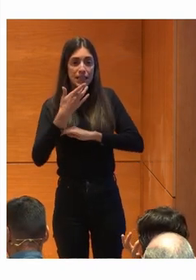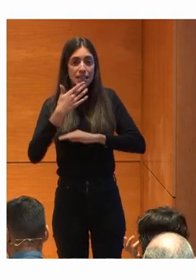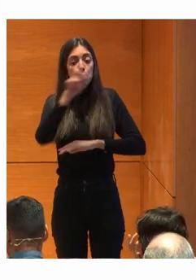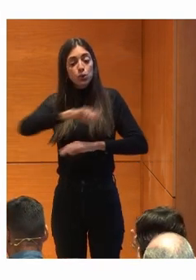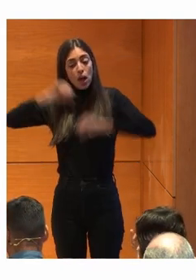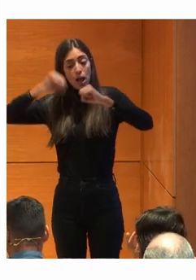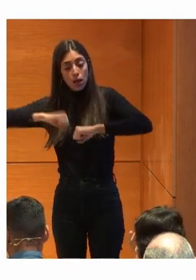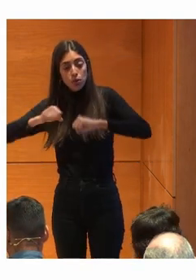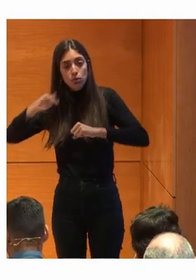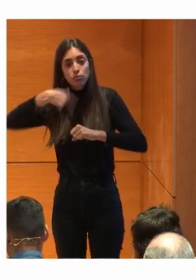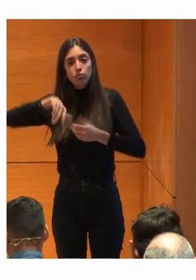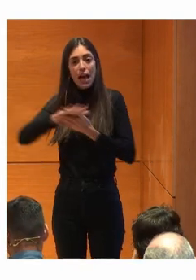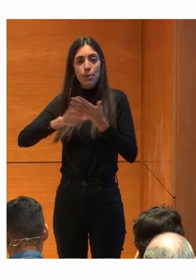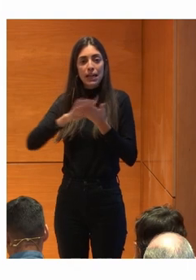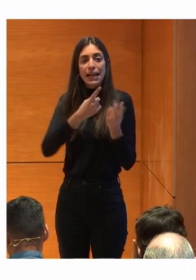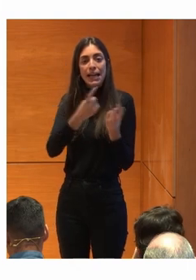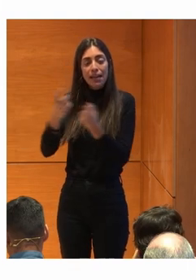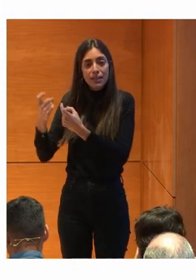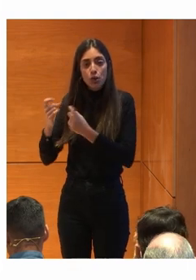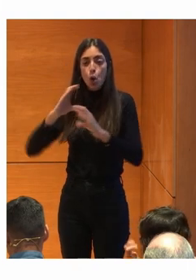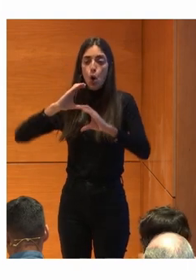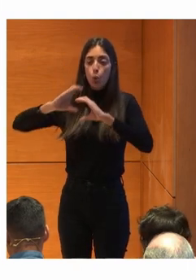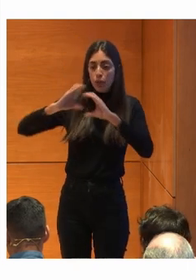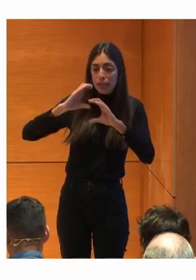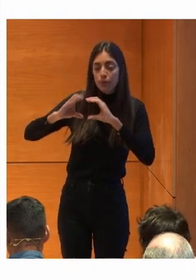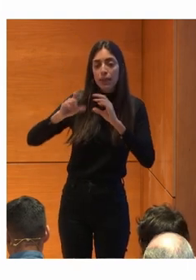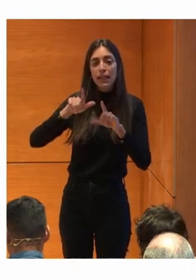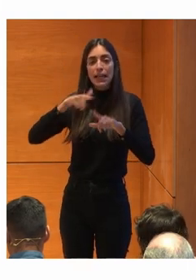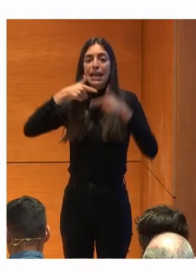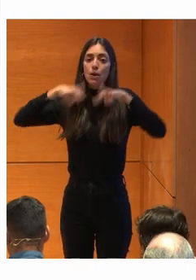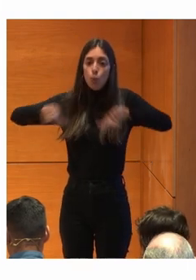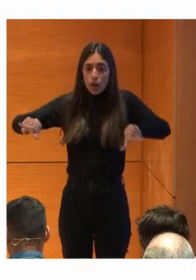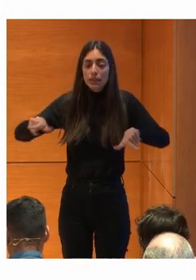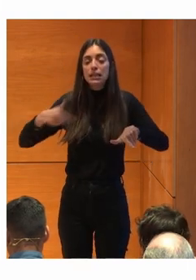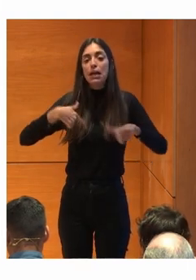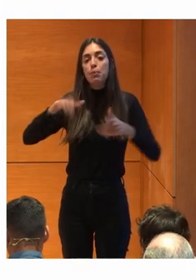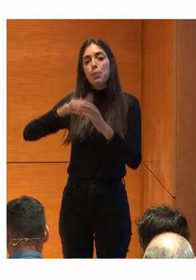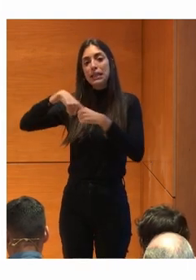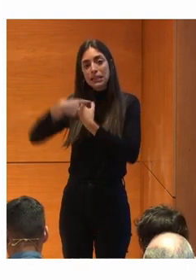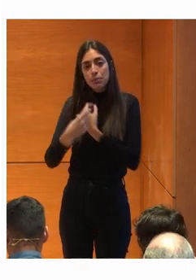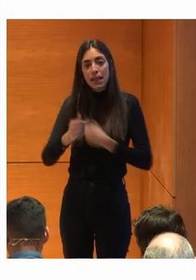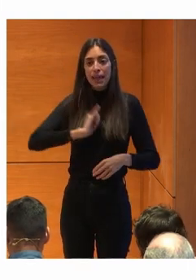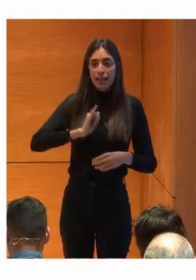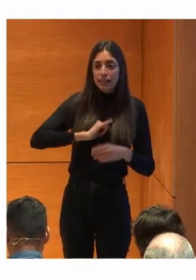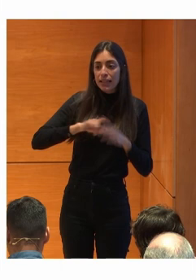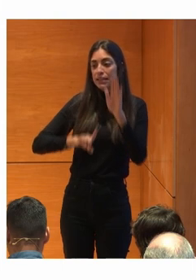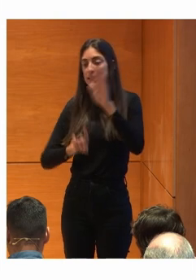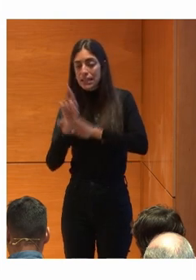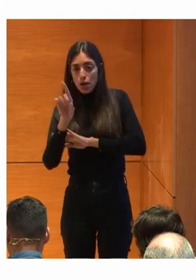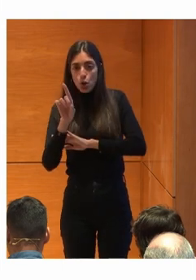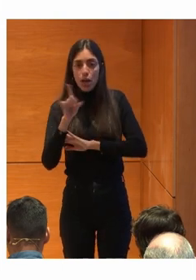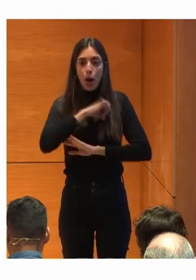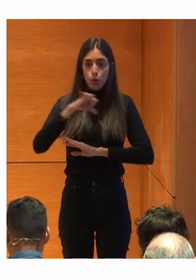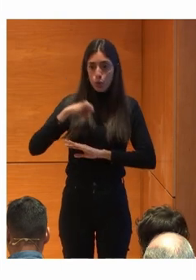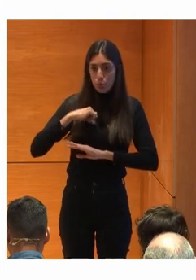Hablaremos De necesidades Comunicativas Lingüísticas De participación De identidad De desarrollo De